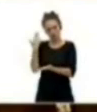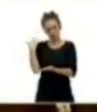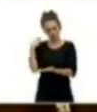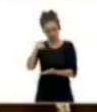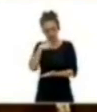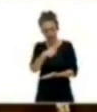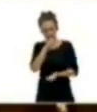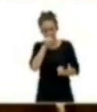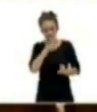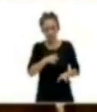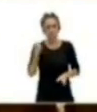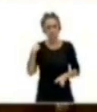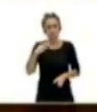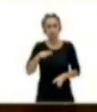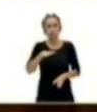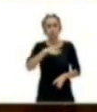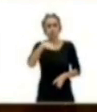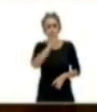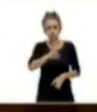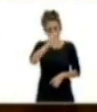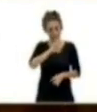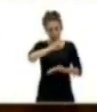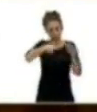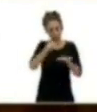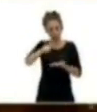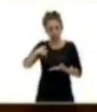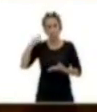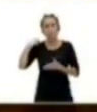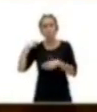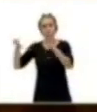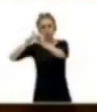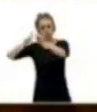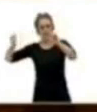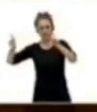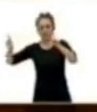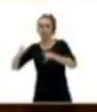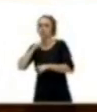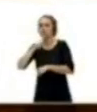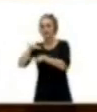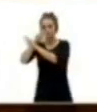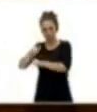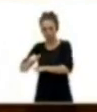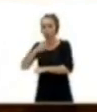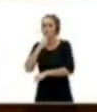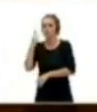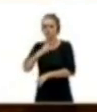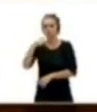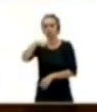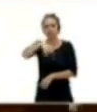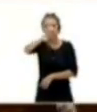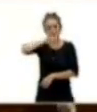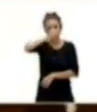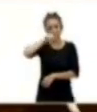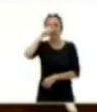dicho, también lo firmó Podemos con Greenpeace, que nos comprometíamos a que en Canarias en 2050 se